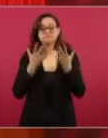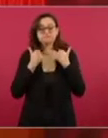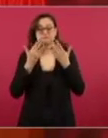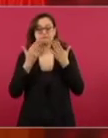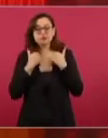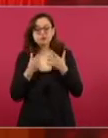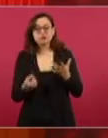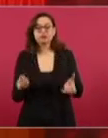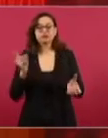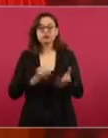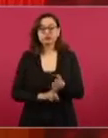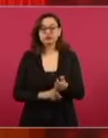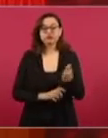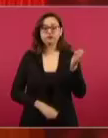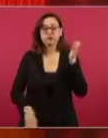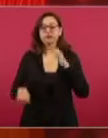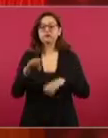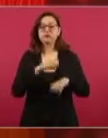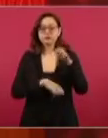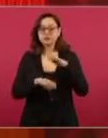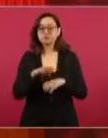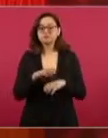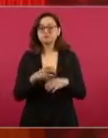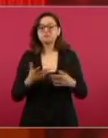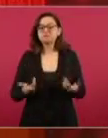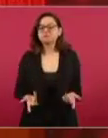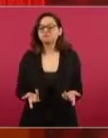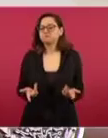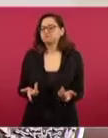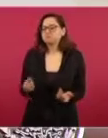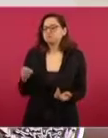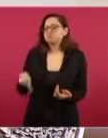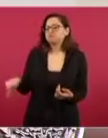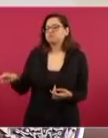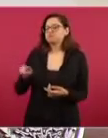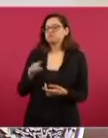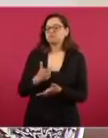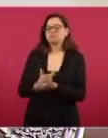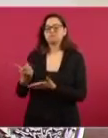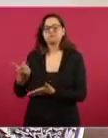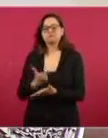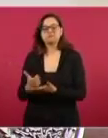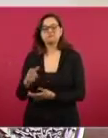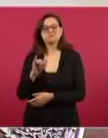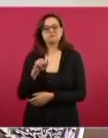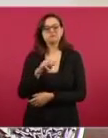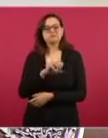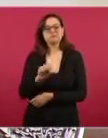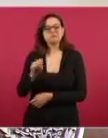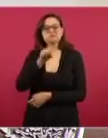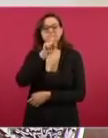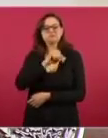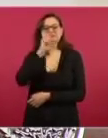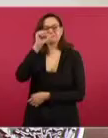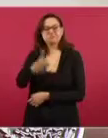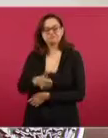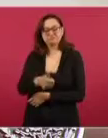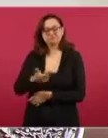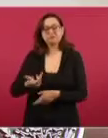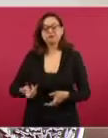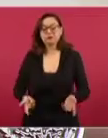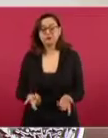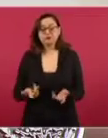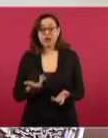la seguridad social de sus productores de información. Esta aprobación para dotar de seguridad